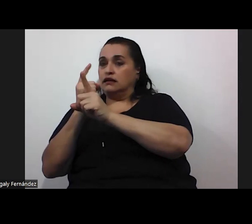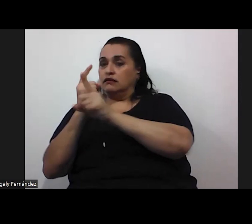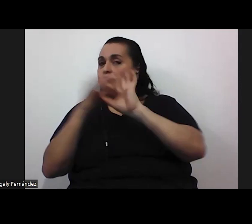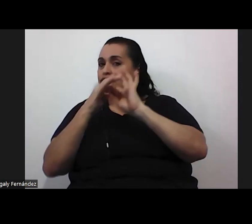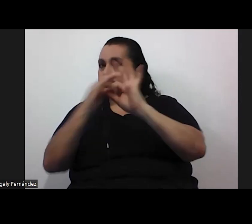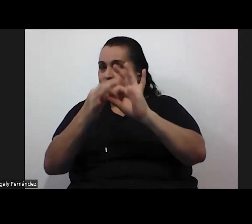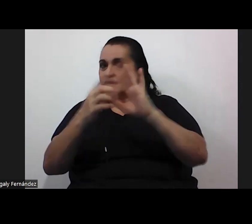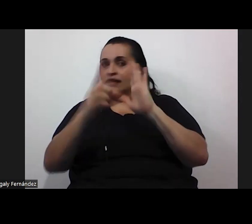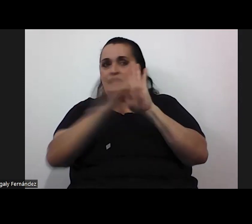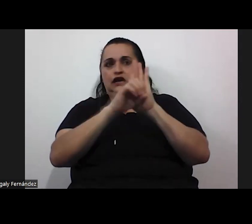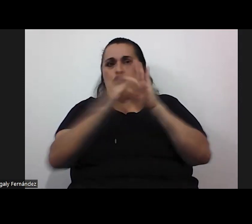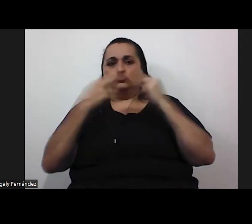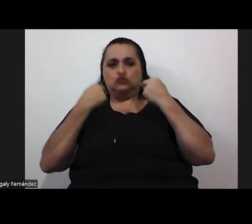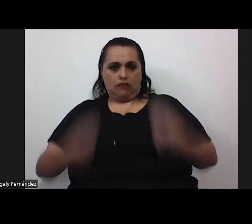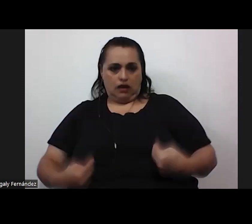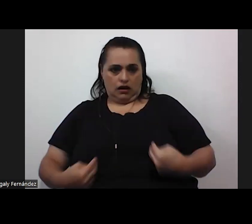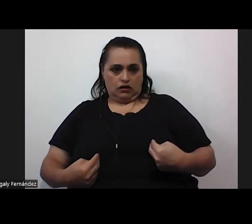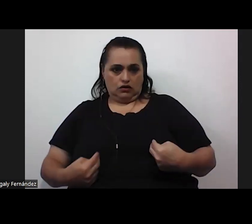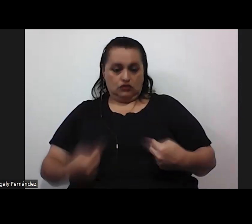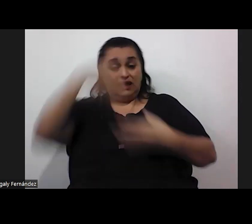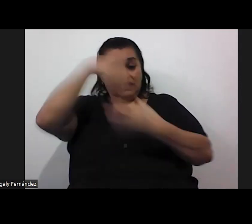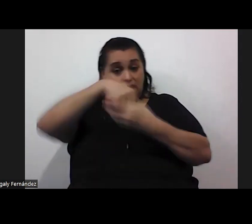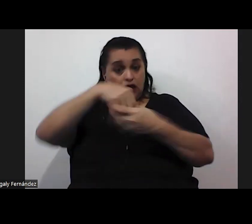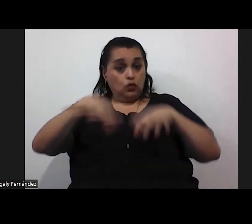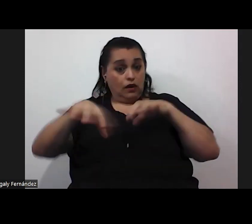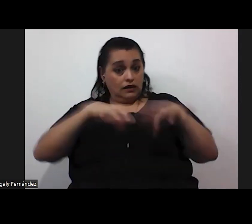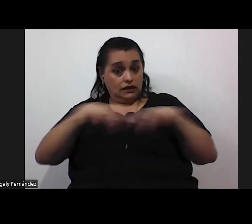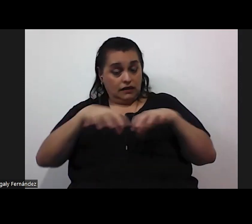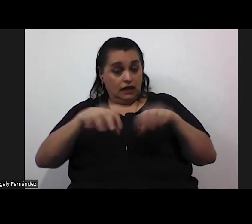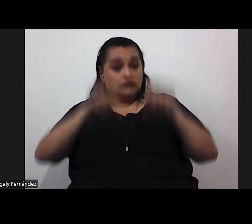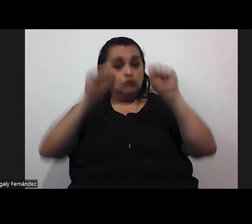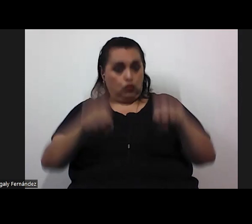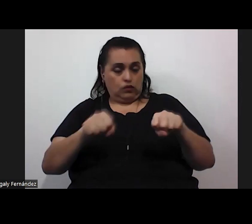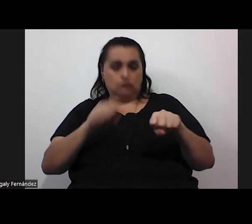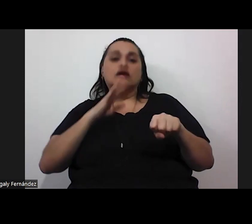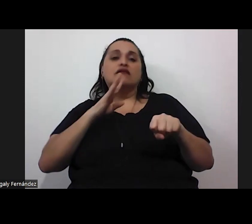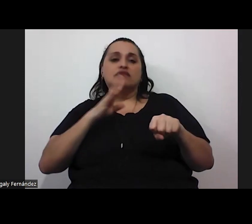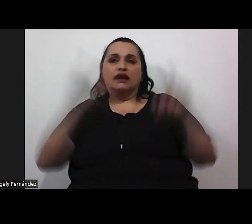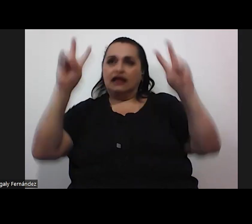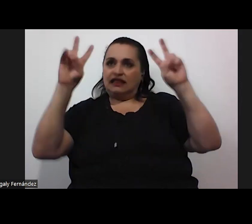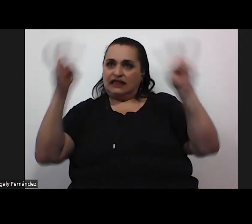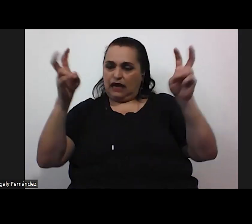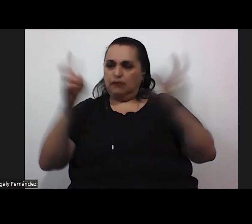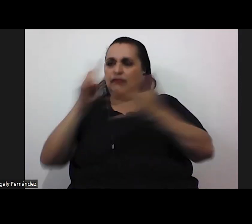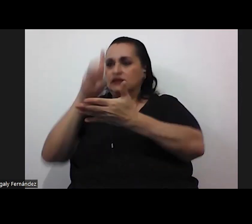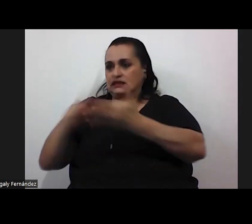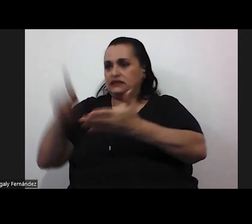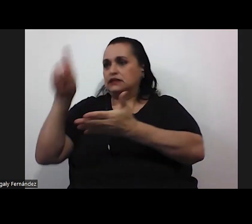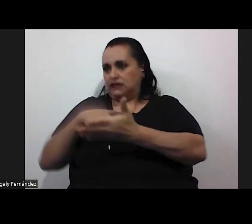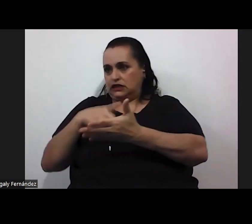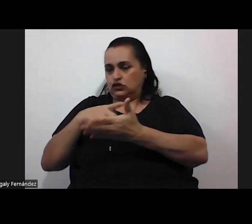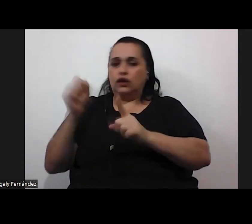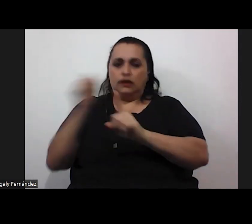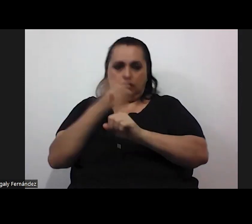y dentro de estas actividades podemos hablar del tema de la discriminación y la violencia